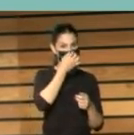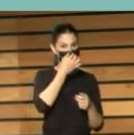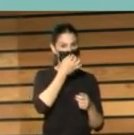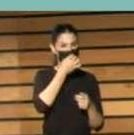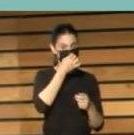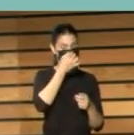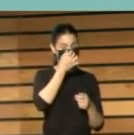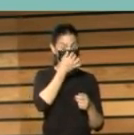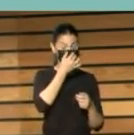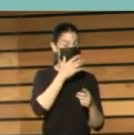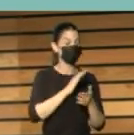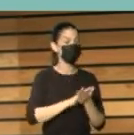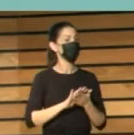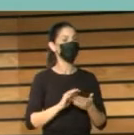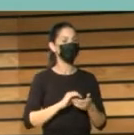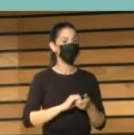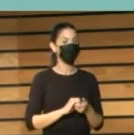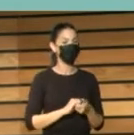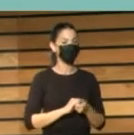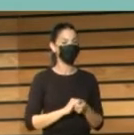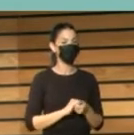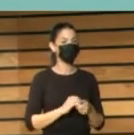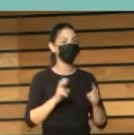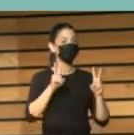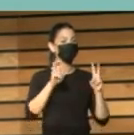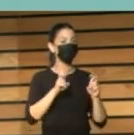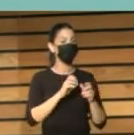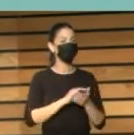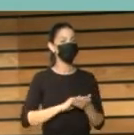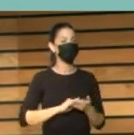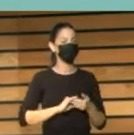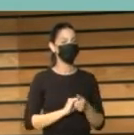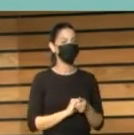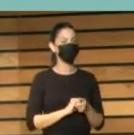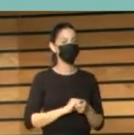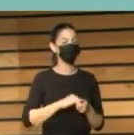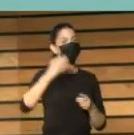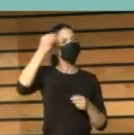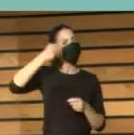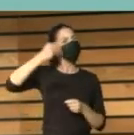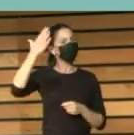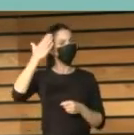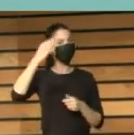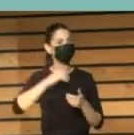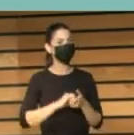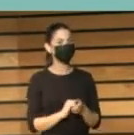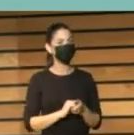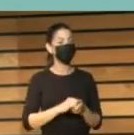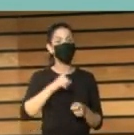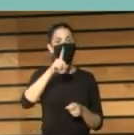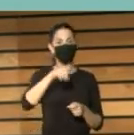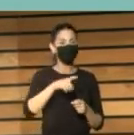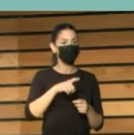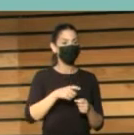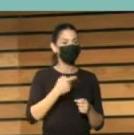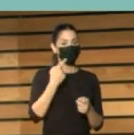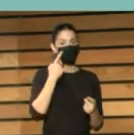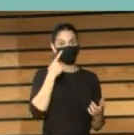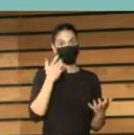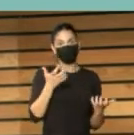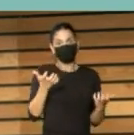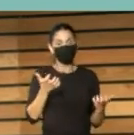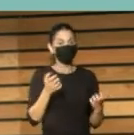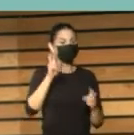comentar, hacia la prestación de unos servicios virtuales. Pero también ha puesto en evidencia la necesidad de